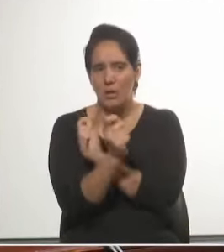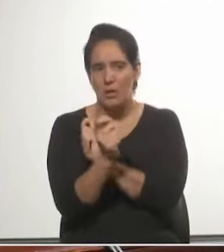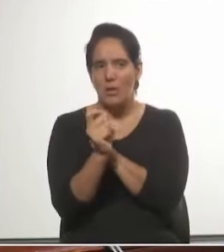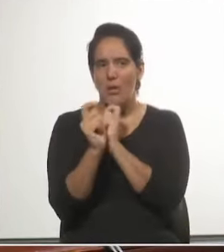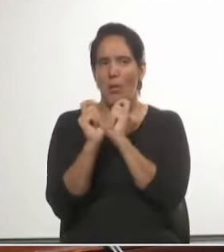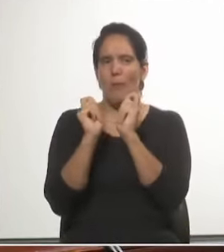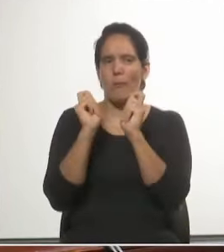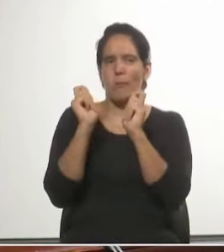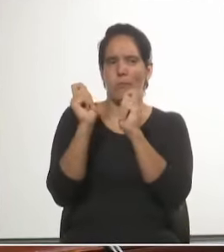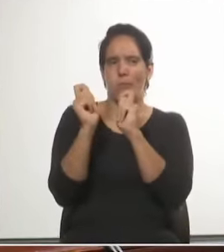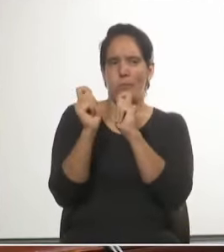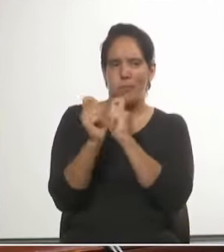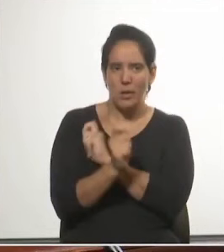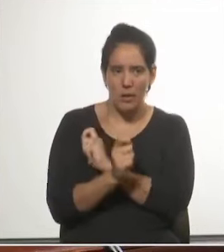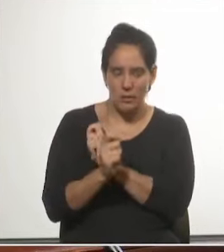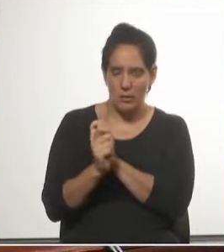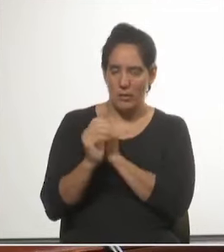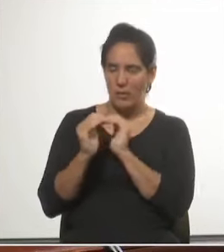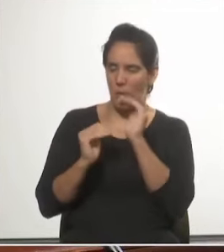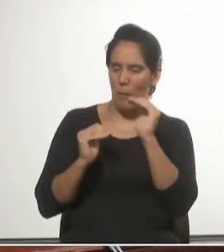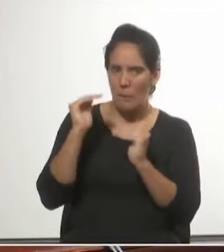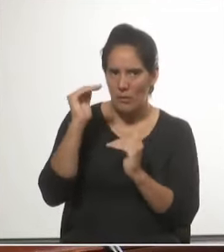intereses mayores a intereses menores.